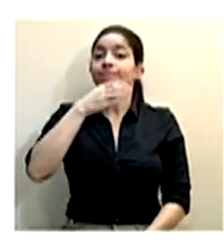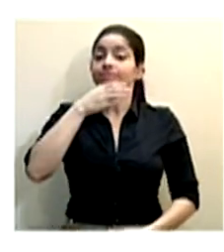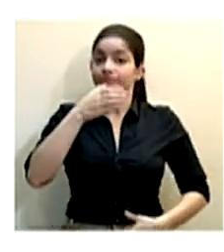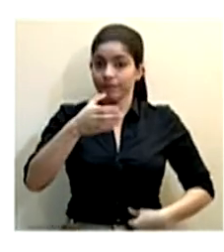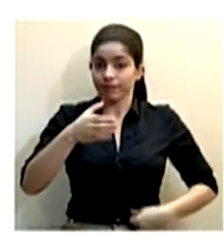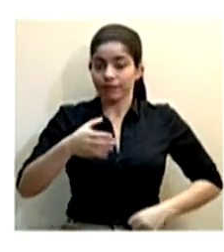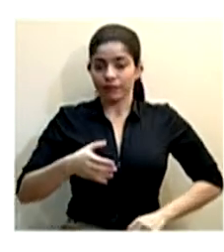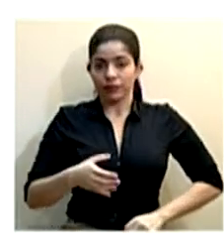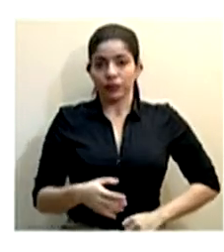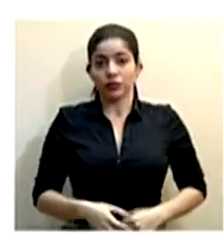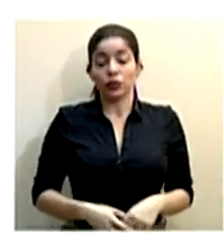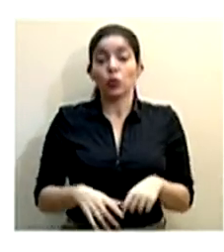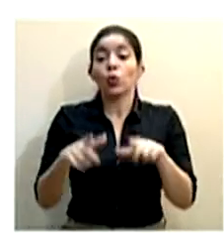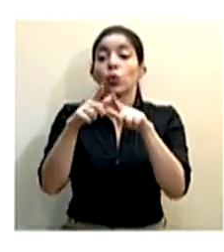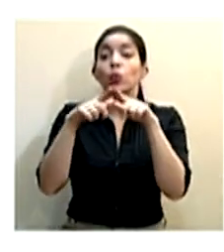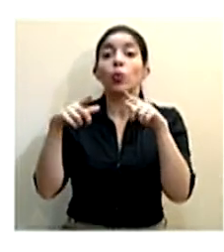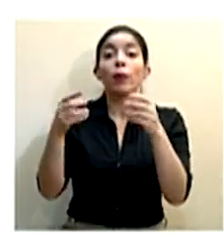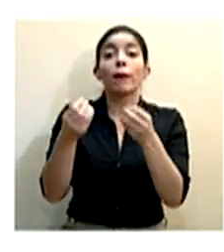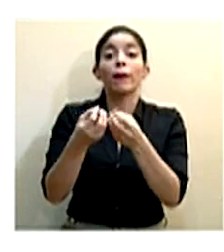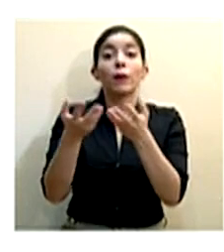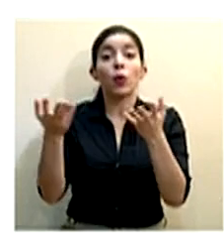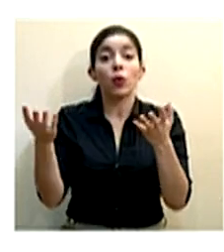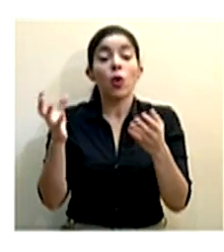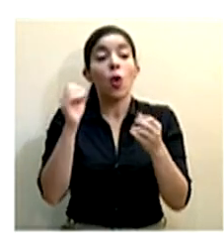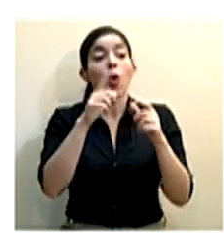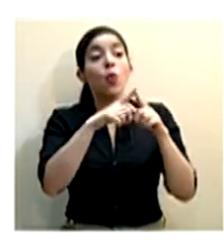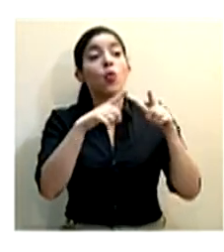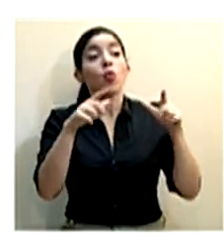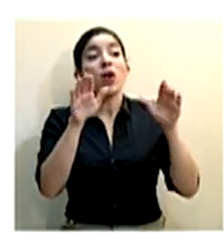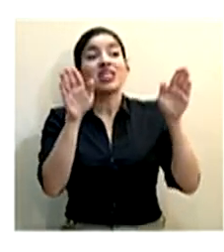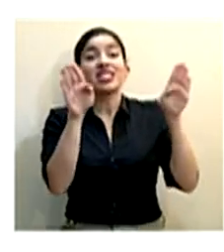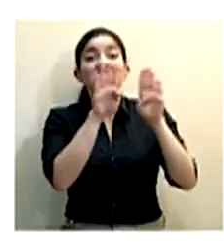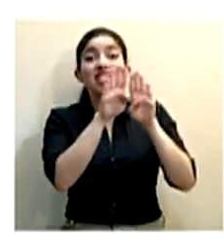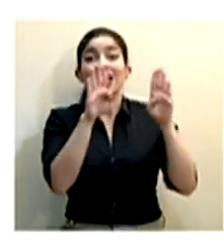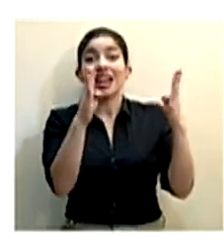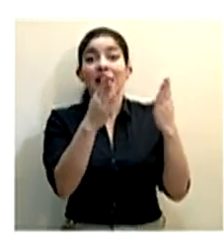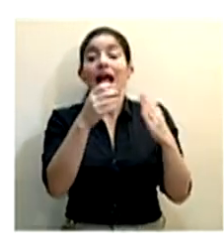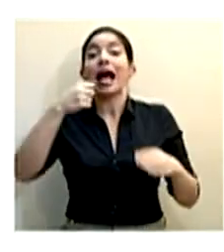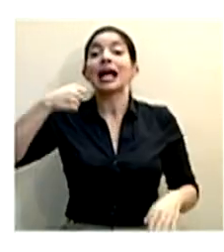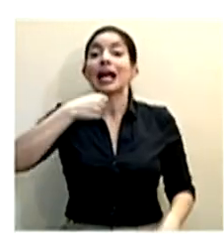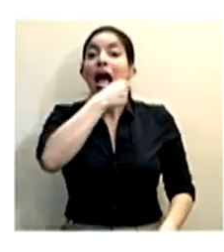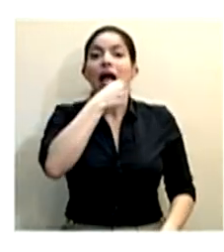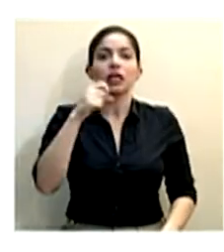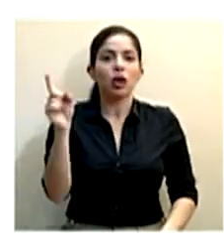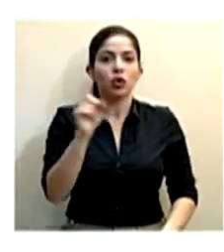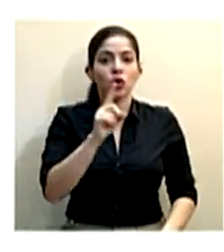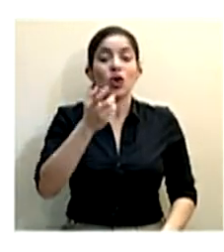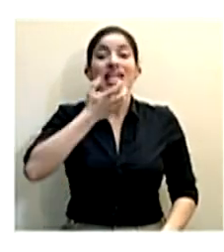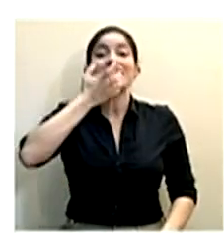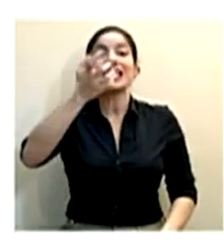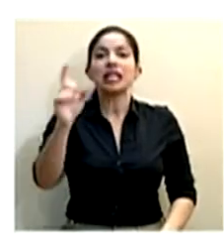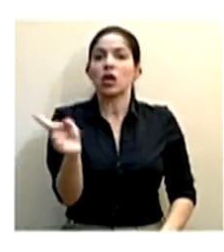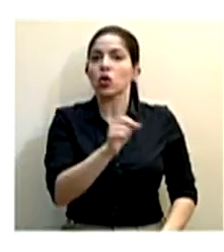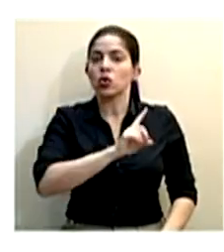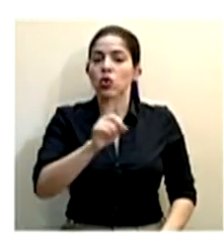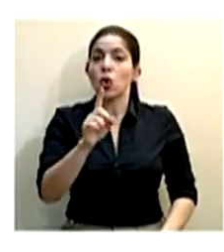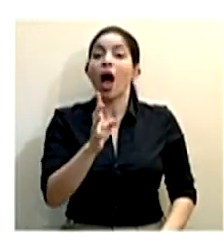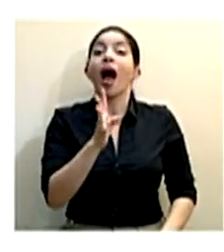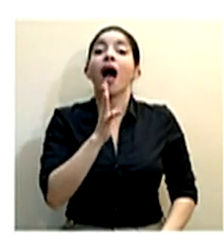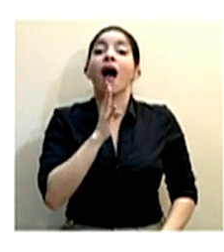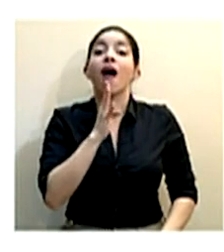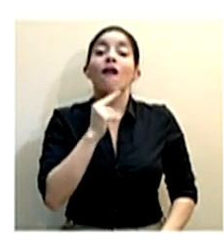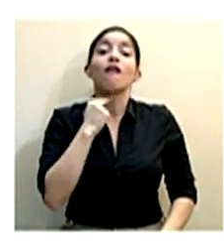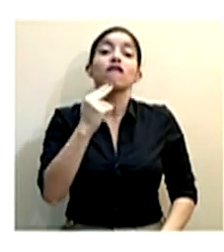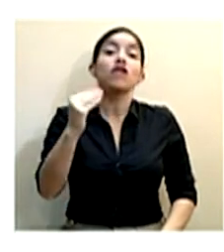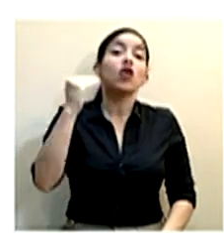Recomendado en lugares públicos y de reunión cerrados no cantar, no gritar, no hablar en voz